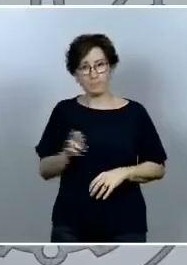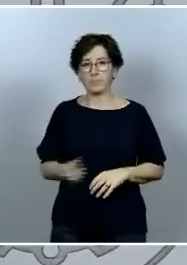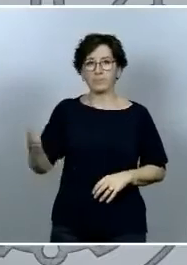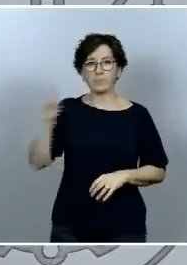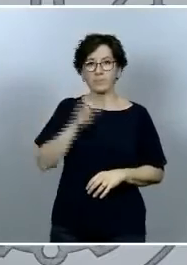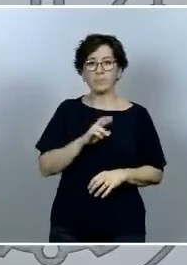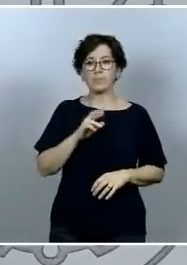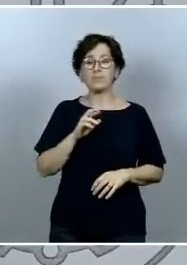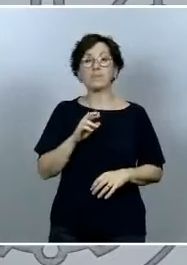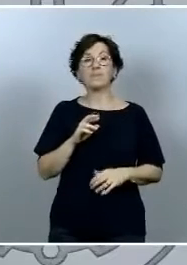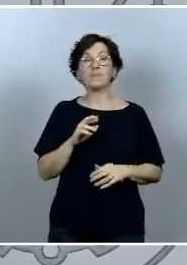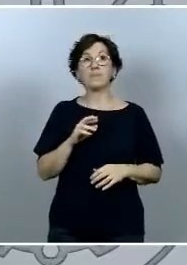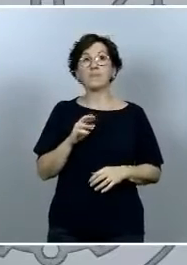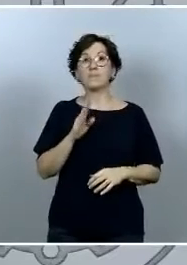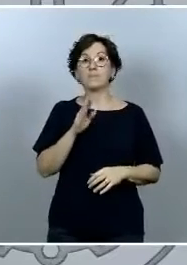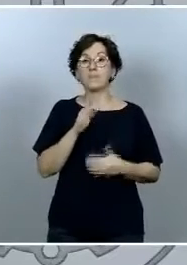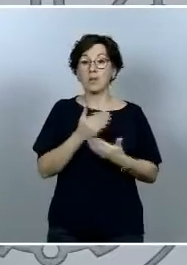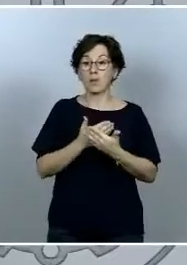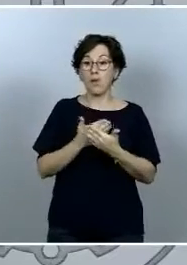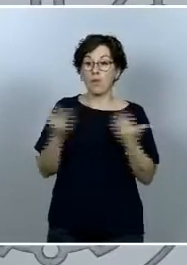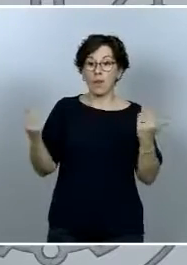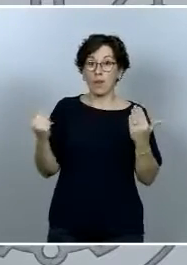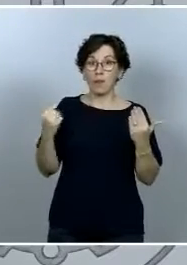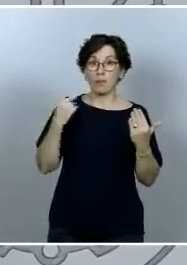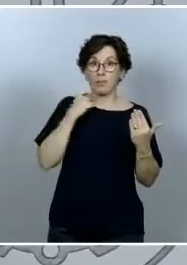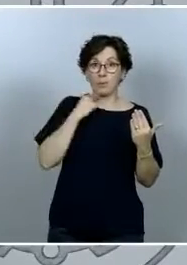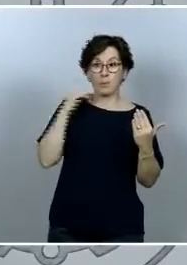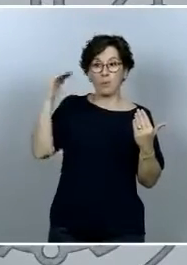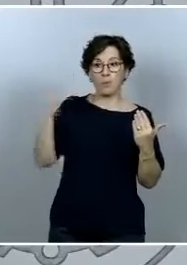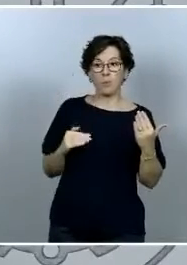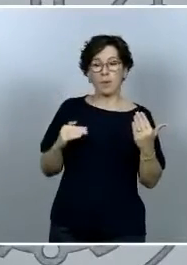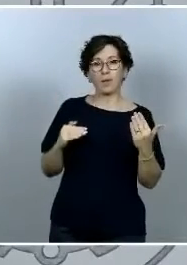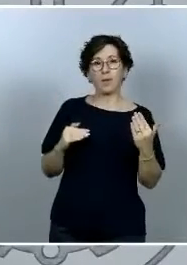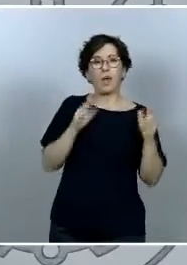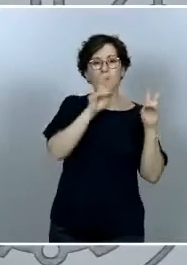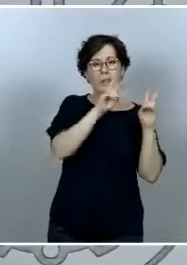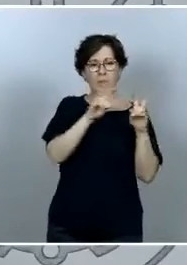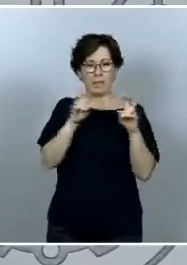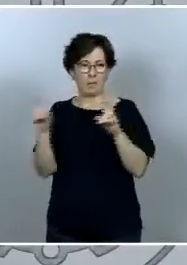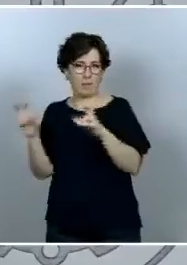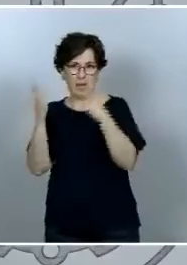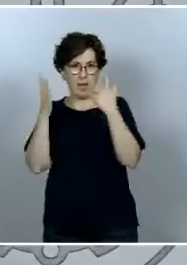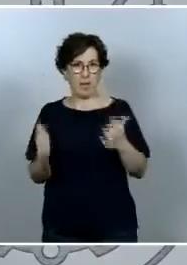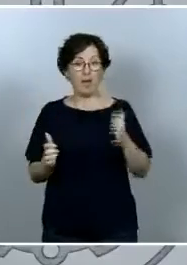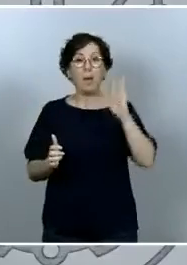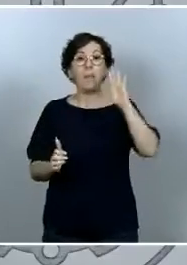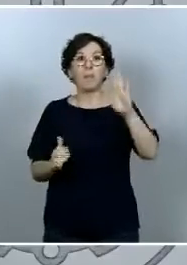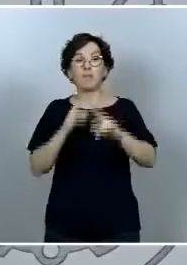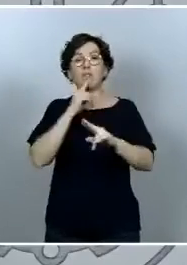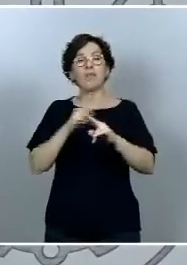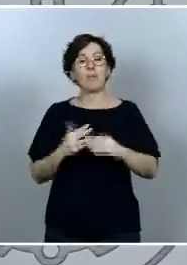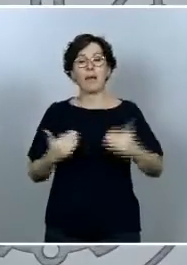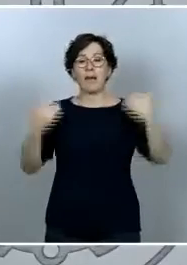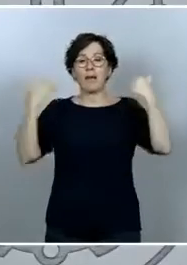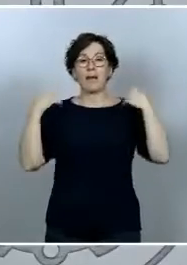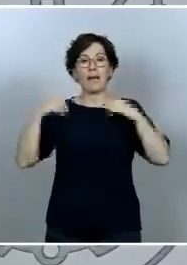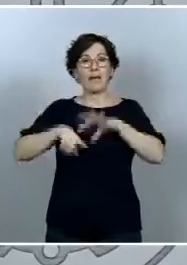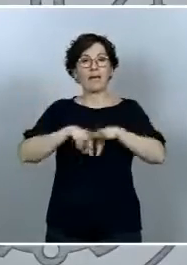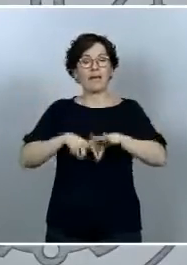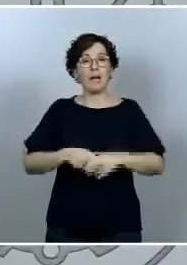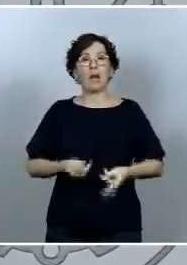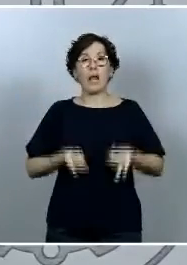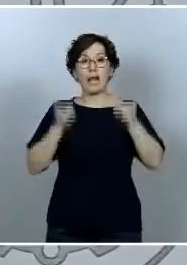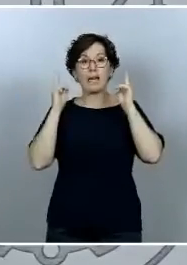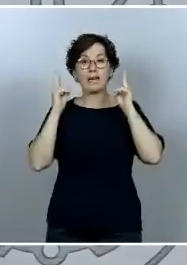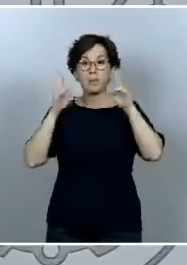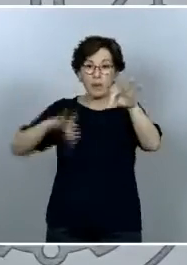de confianza abarca muchos aspectos pero lo que es obvio es que los cargos de libre disposición tienen que encontrar o tiene que contar